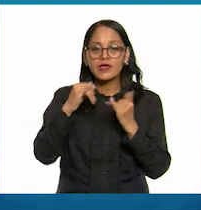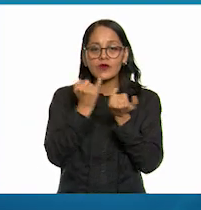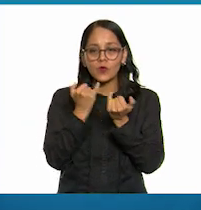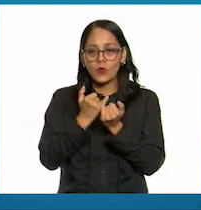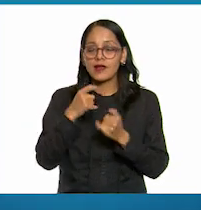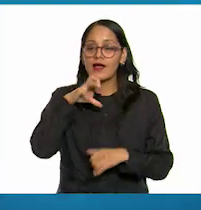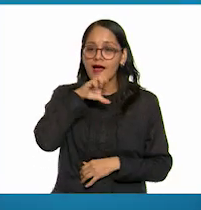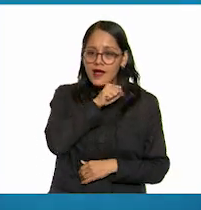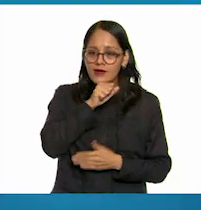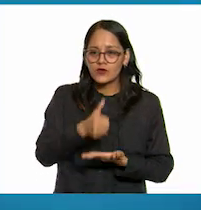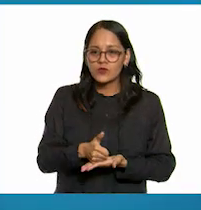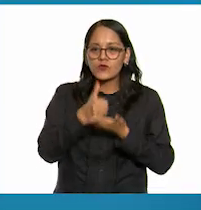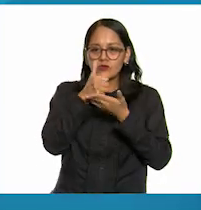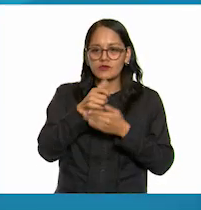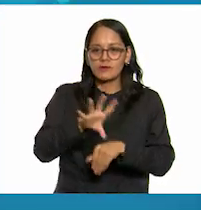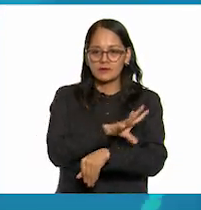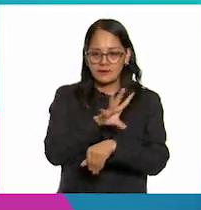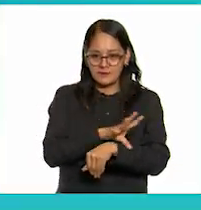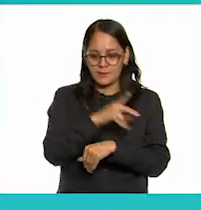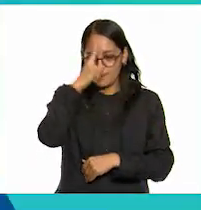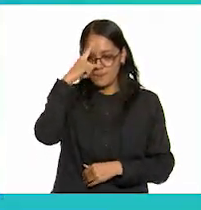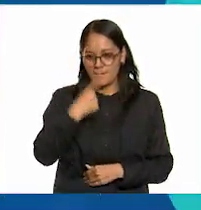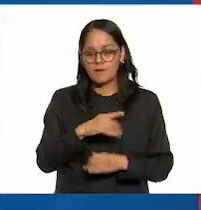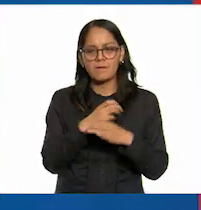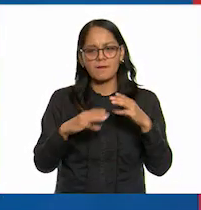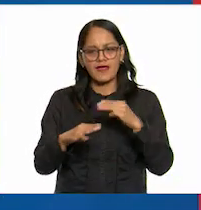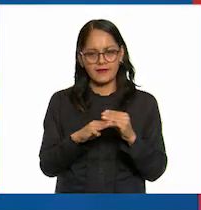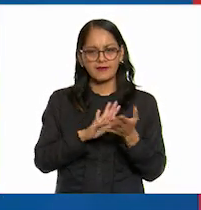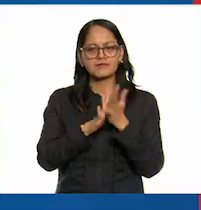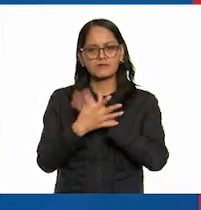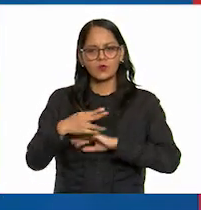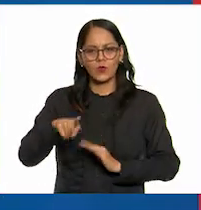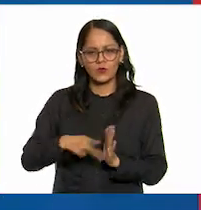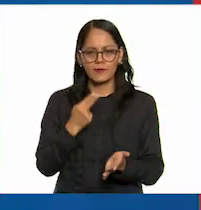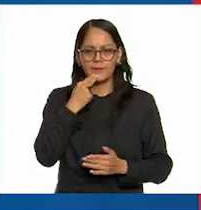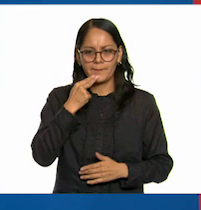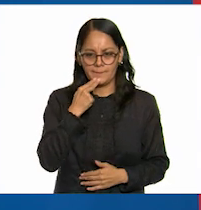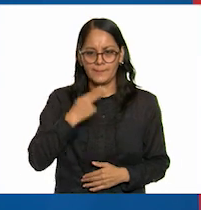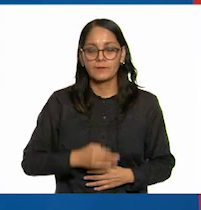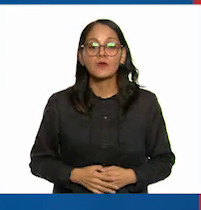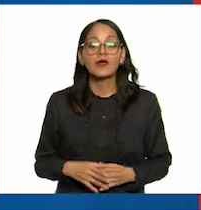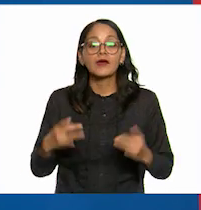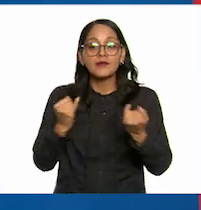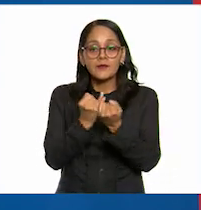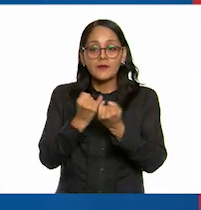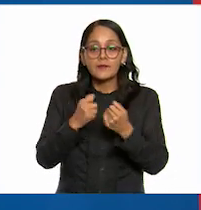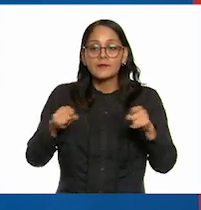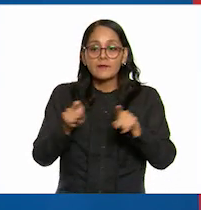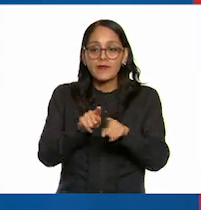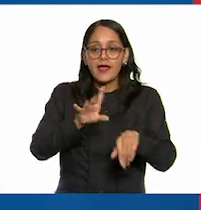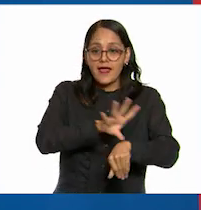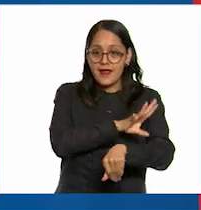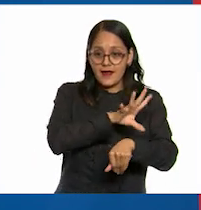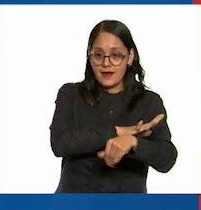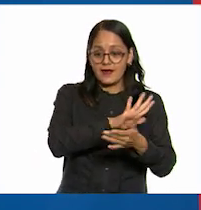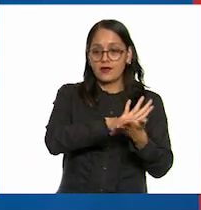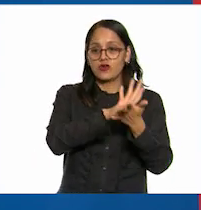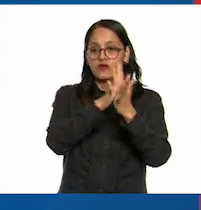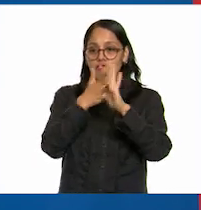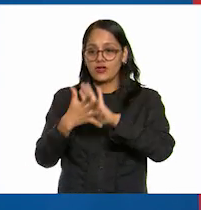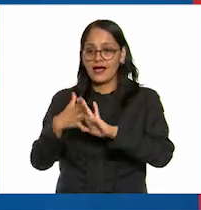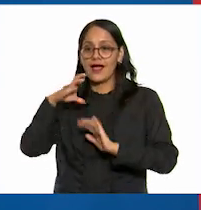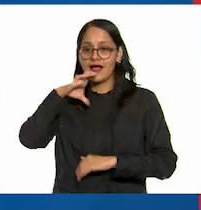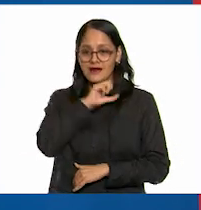materiales reutilizables también describimos algunos efectos de la transferencia de energía por calor en los